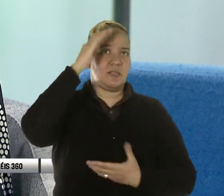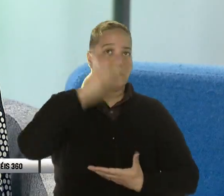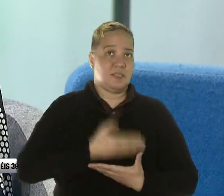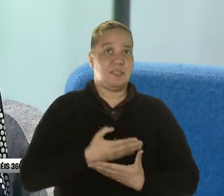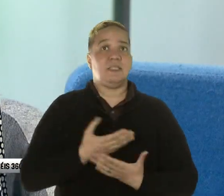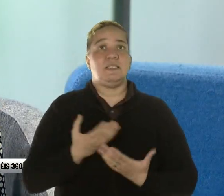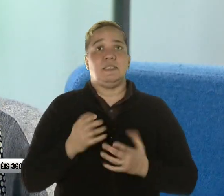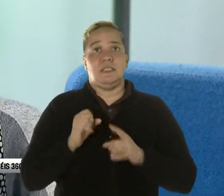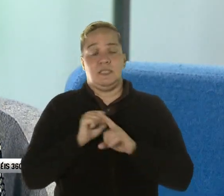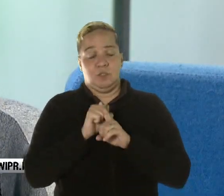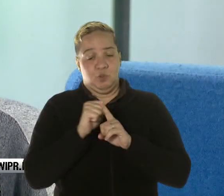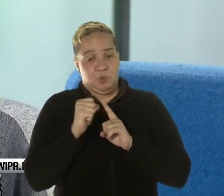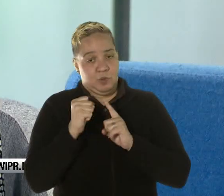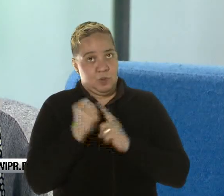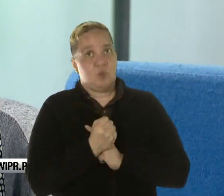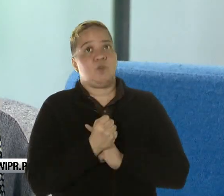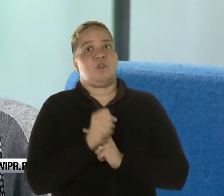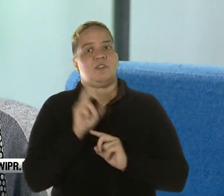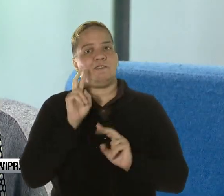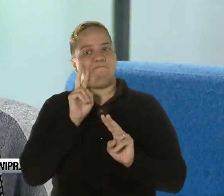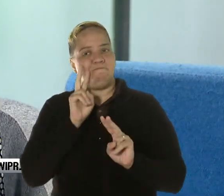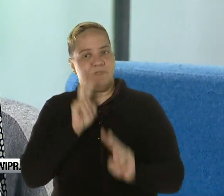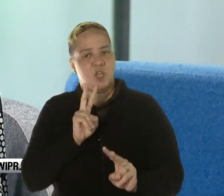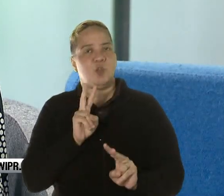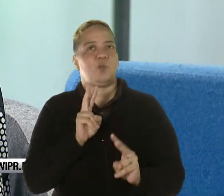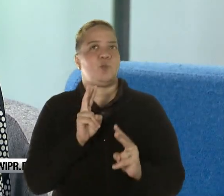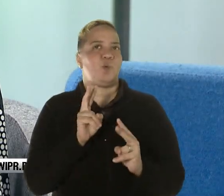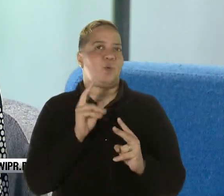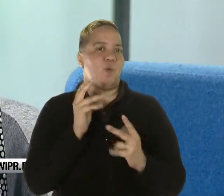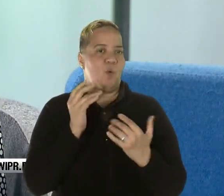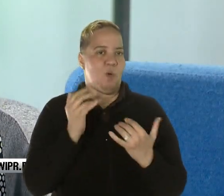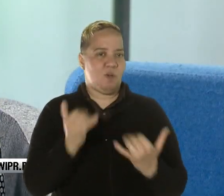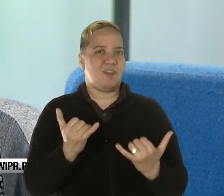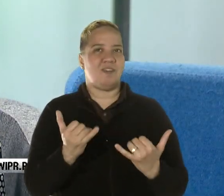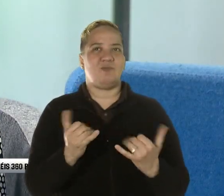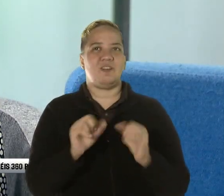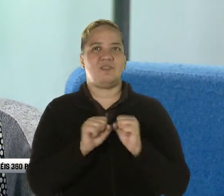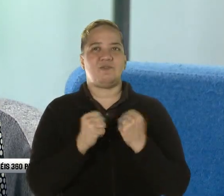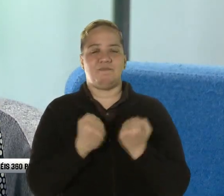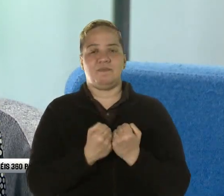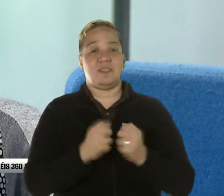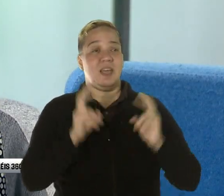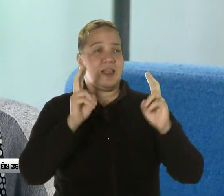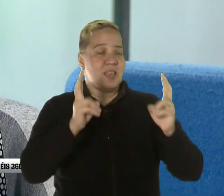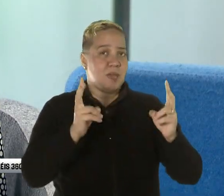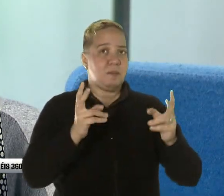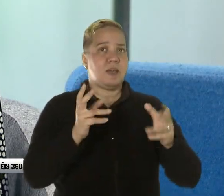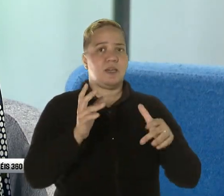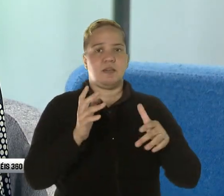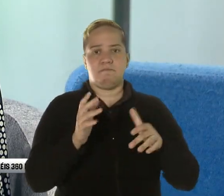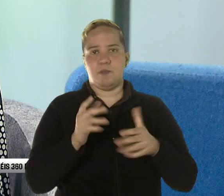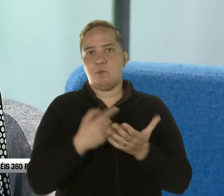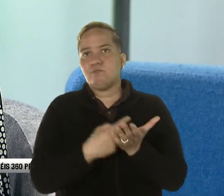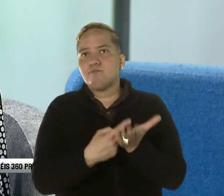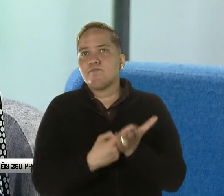situación que tanto estamos viendo hoy día en nuestra sociedad. Y el otro tema que se está trabajando es